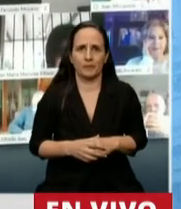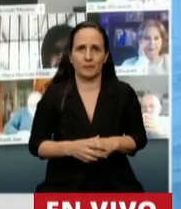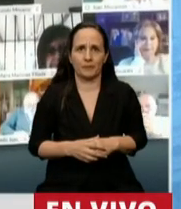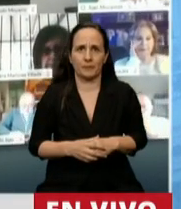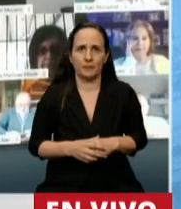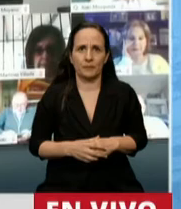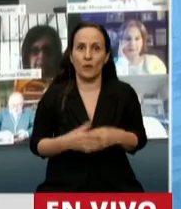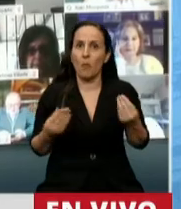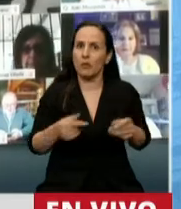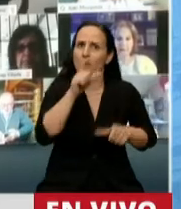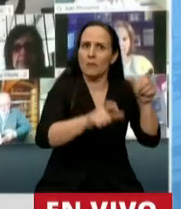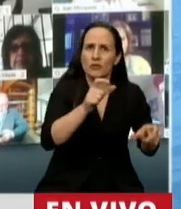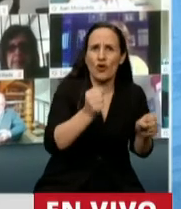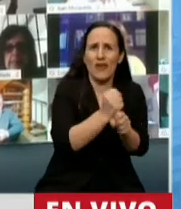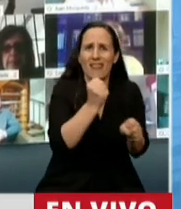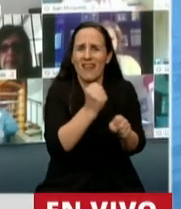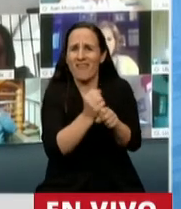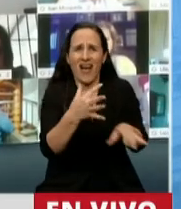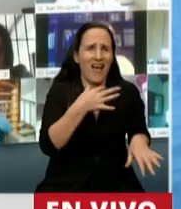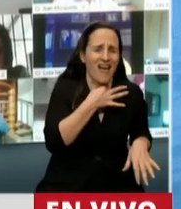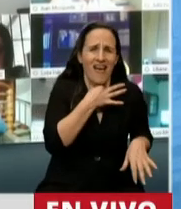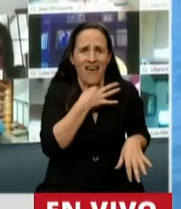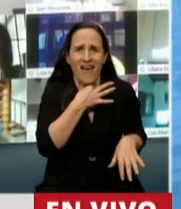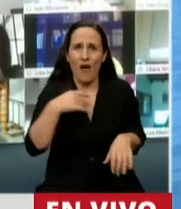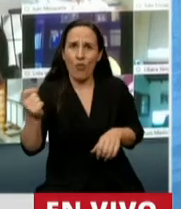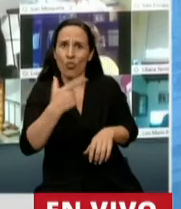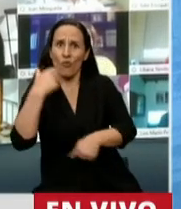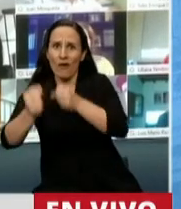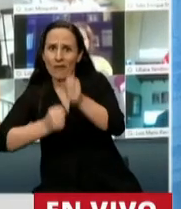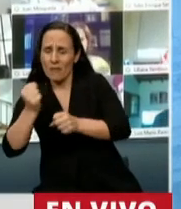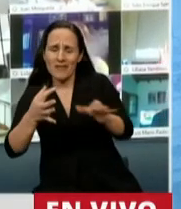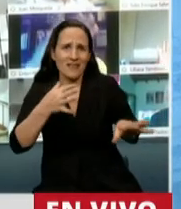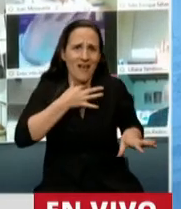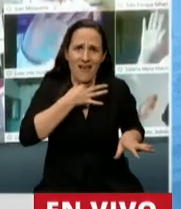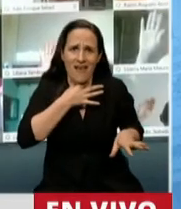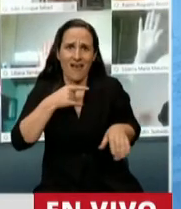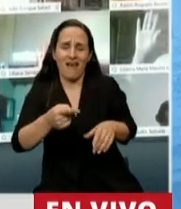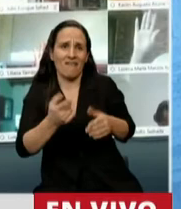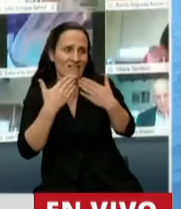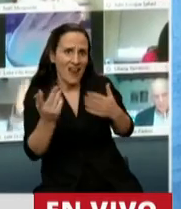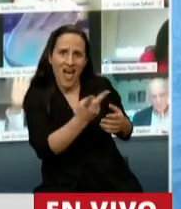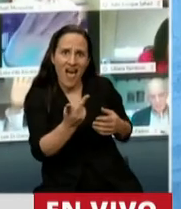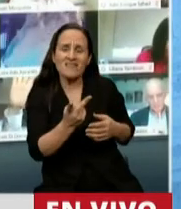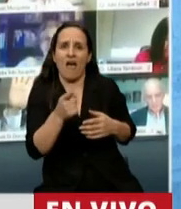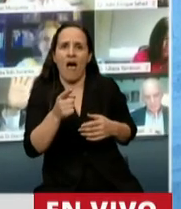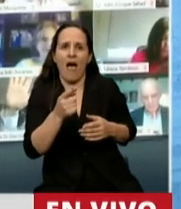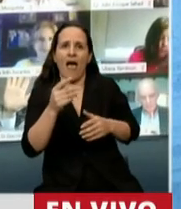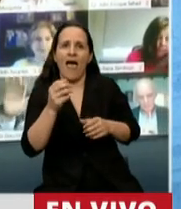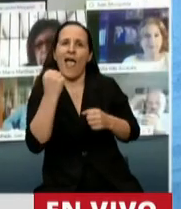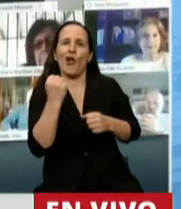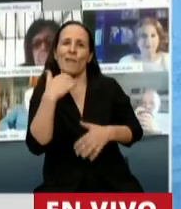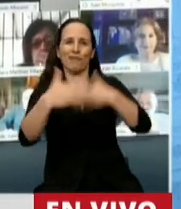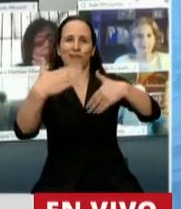aflicciones a los trabajadores ni a los empleadores, que son quienes mueven la economía. Este proyecto de ley